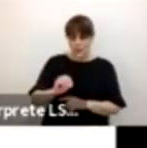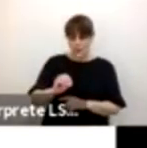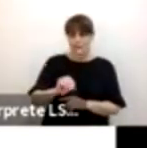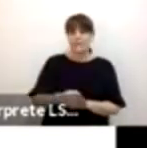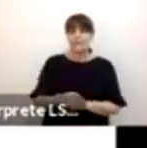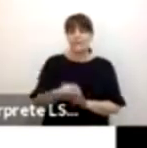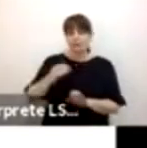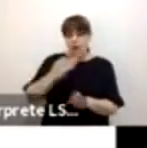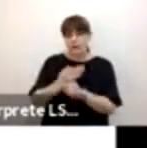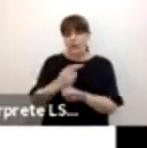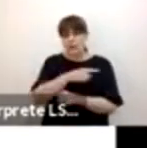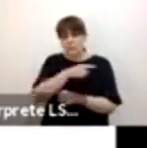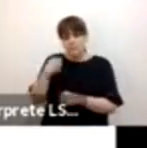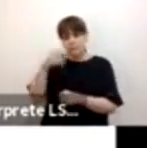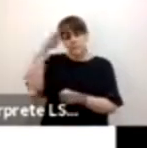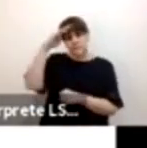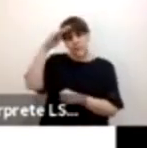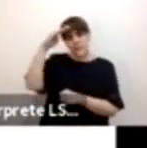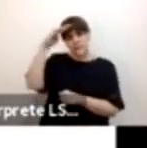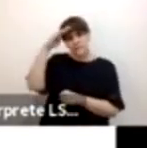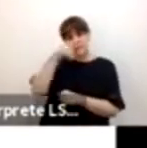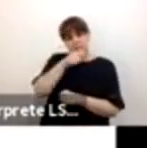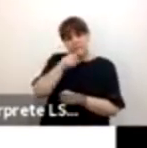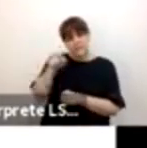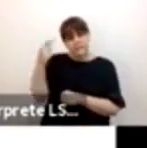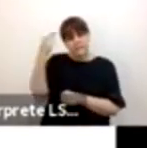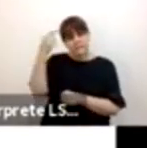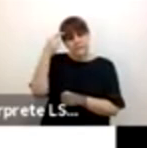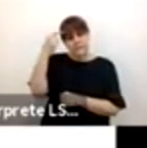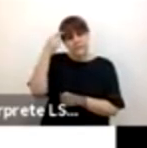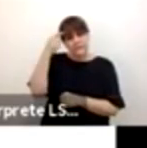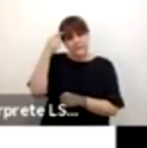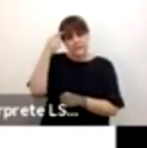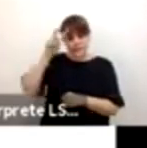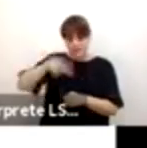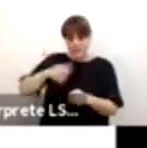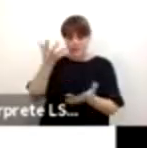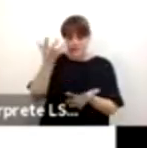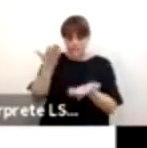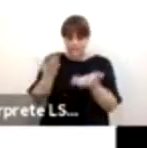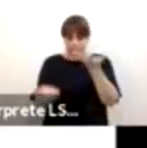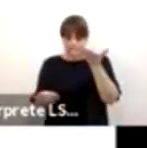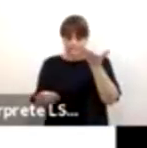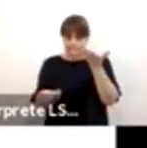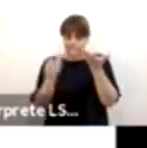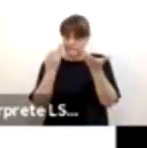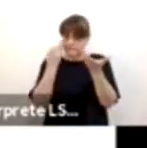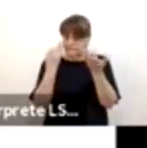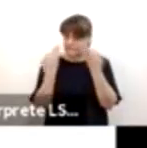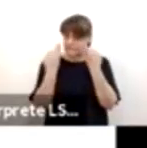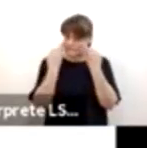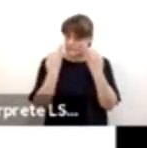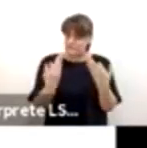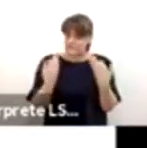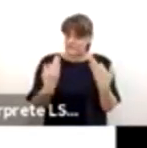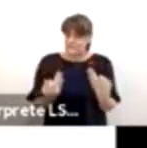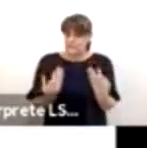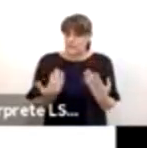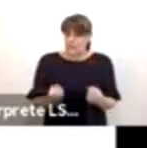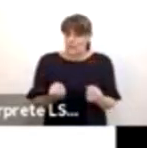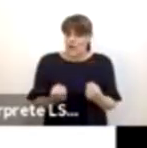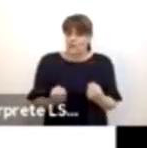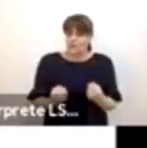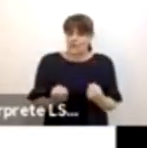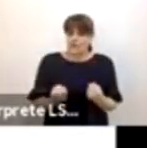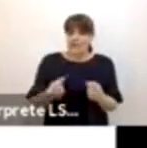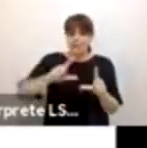en mente que estas desigualdades son muy evidentes cuando las vemos en el territorio mexicano. No es